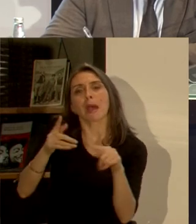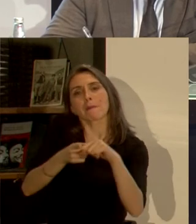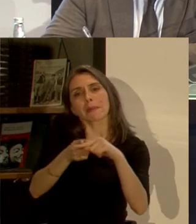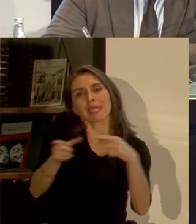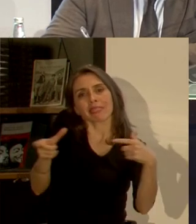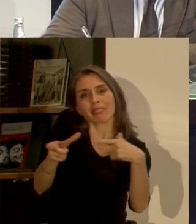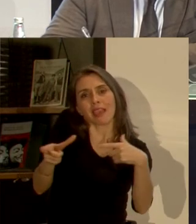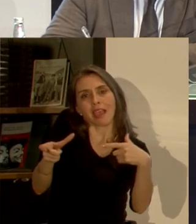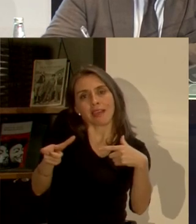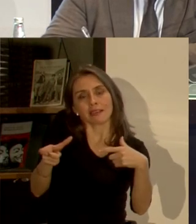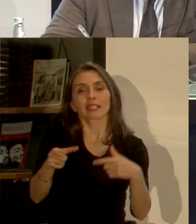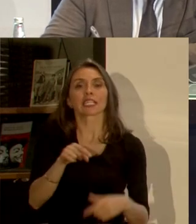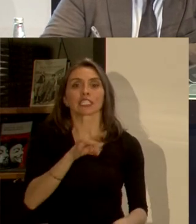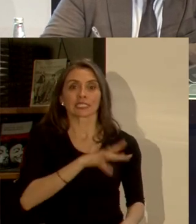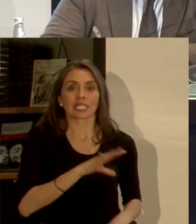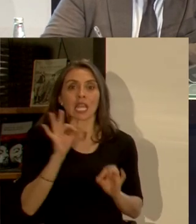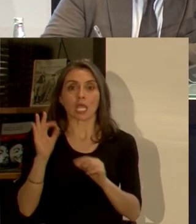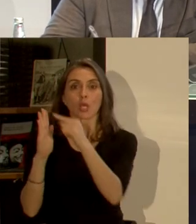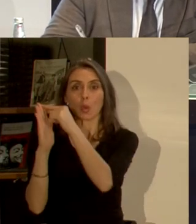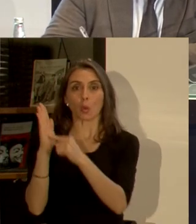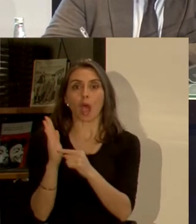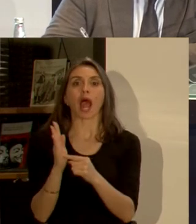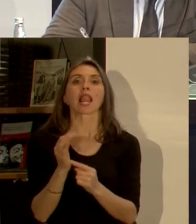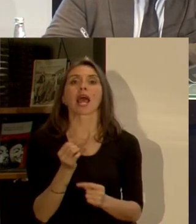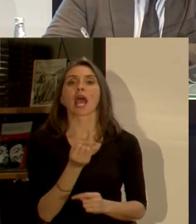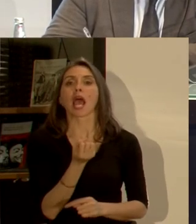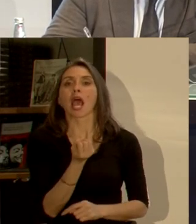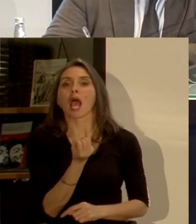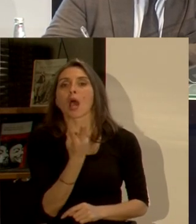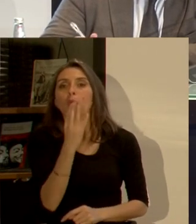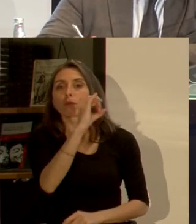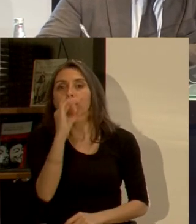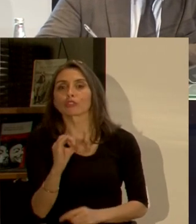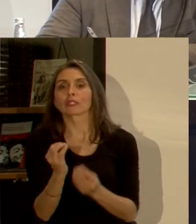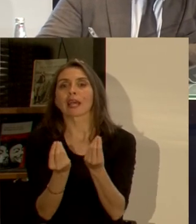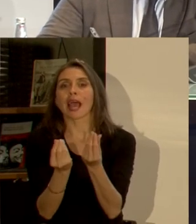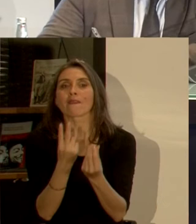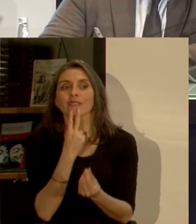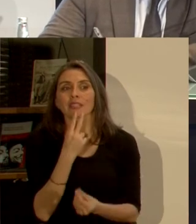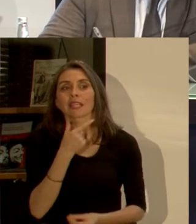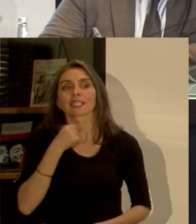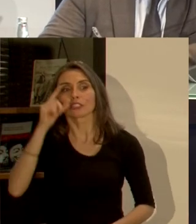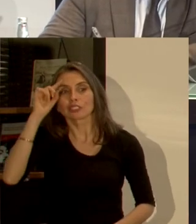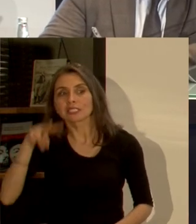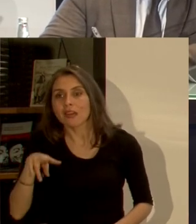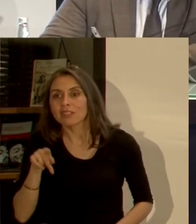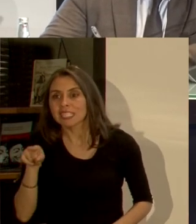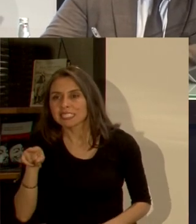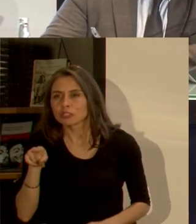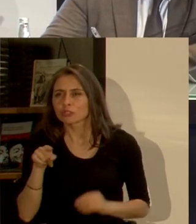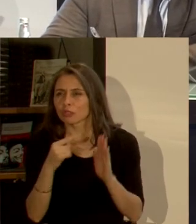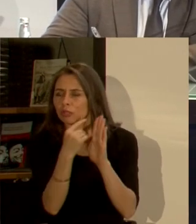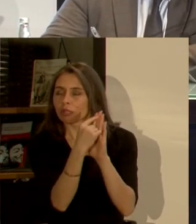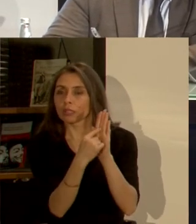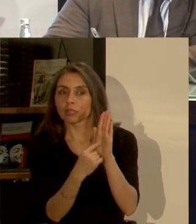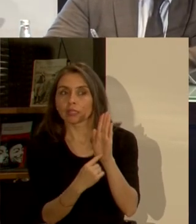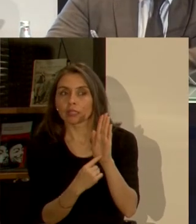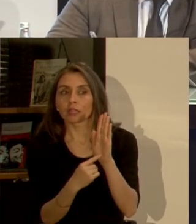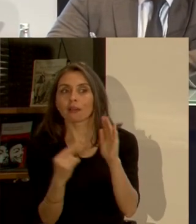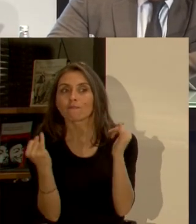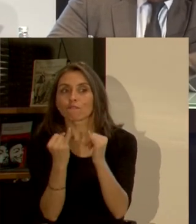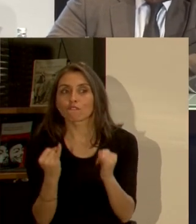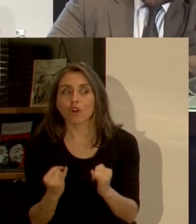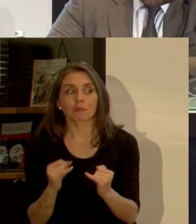están haciendo el mismo trabajo con este indicador de calidad de vida en distintas ciudades Yo quiero saber si esos indicadores y esas